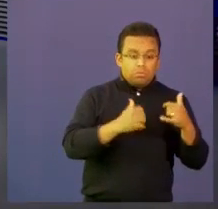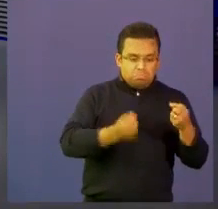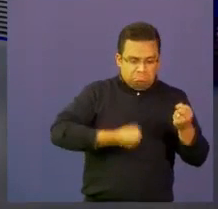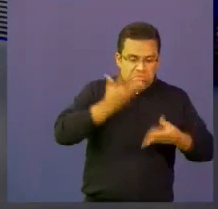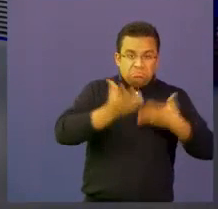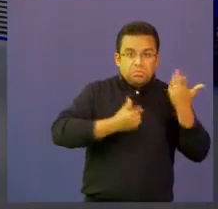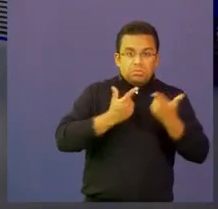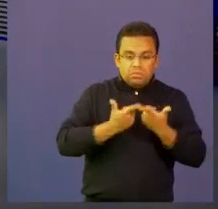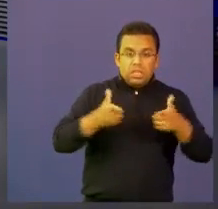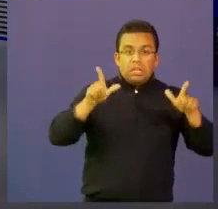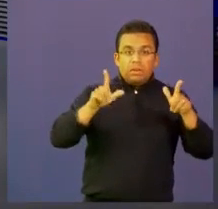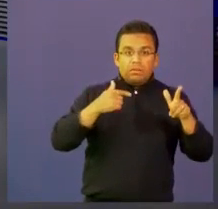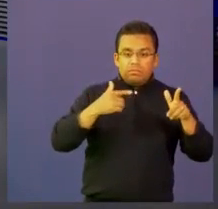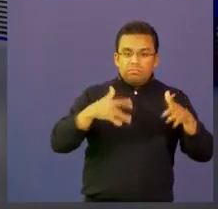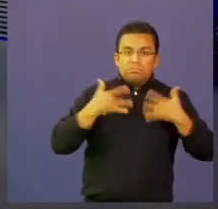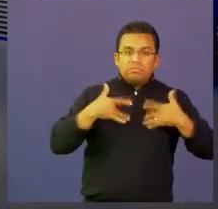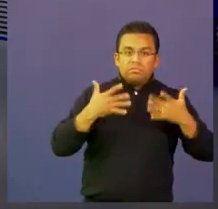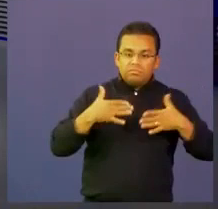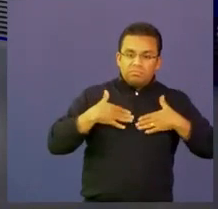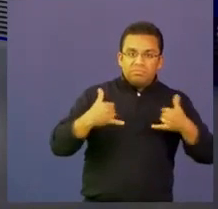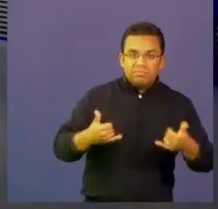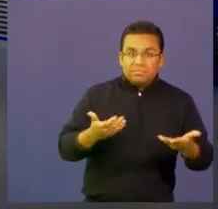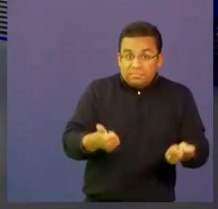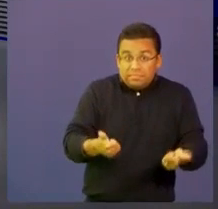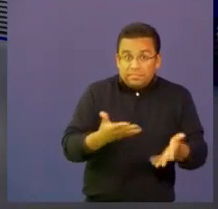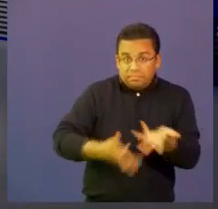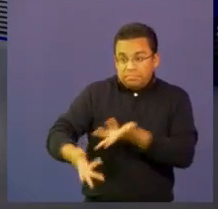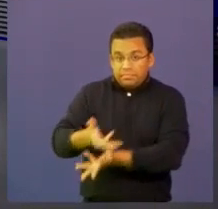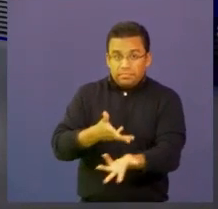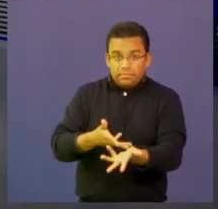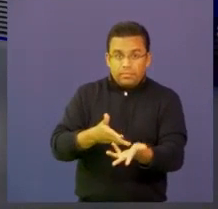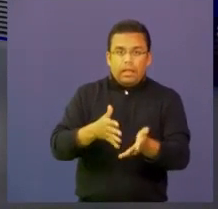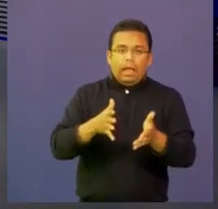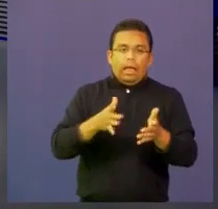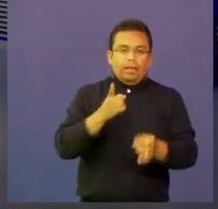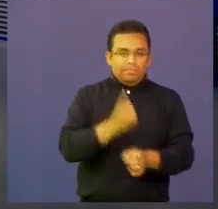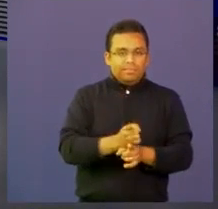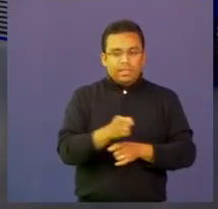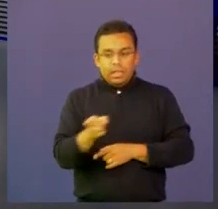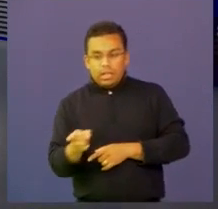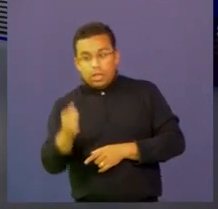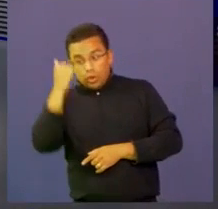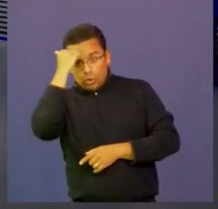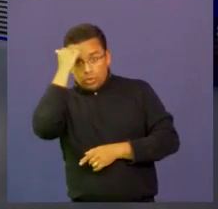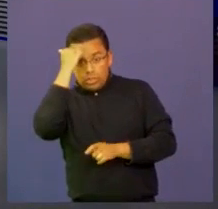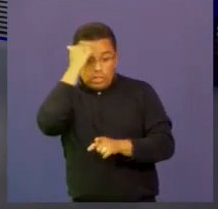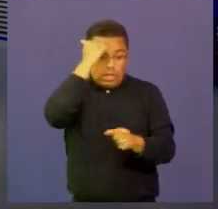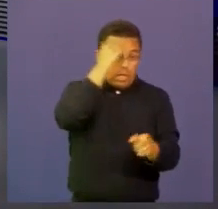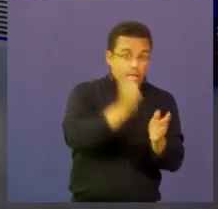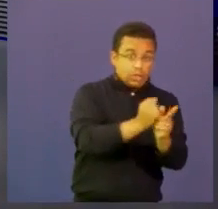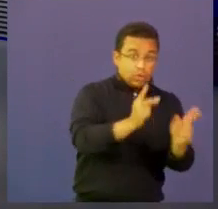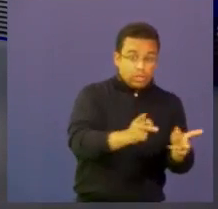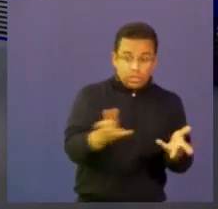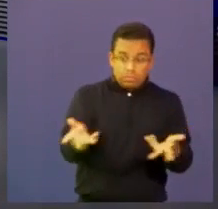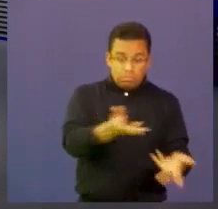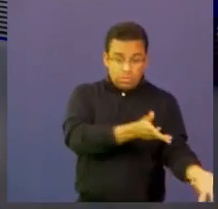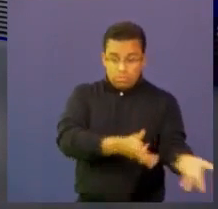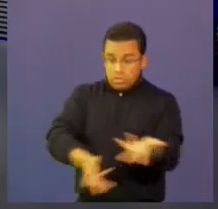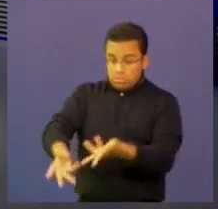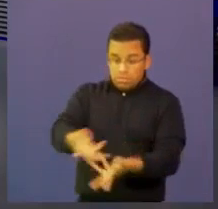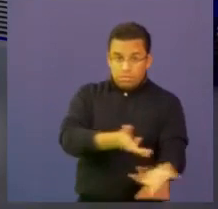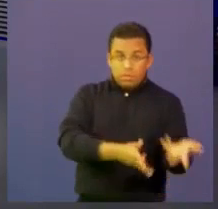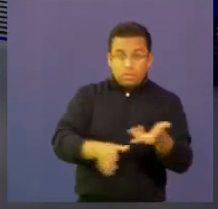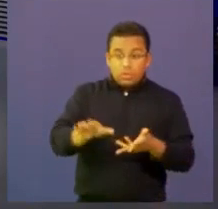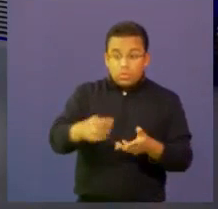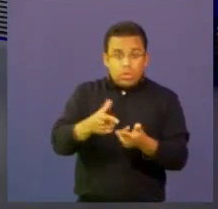y es para divertirnos. Entonces, lograr que los docentes y los estudiantes generen cosas a partir de la libertad de su